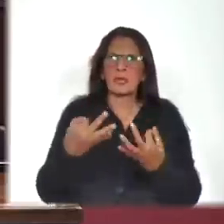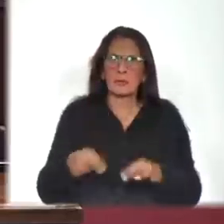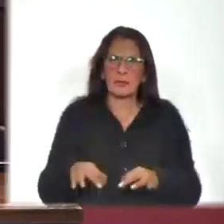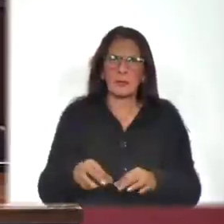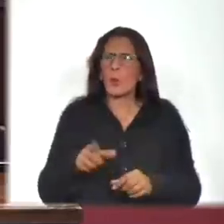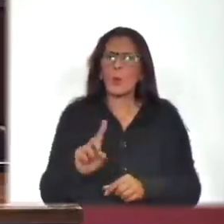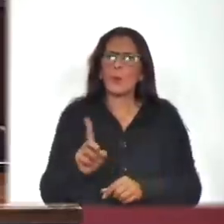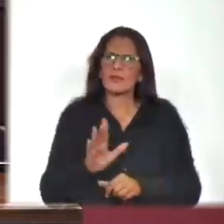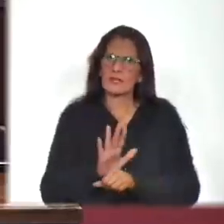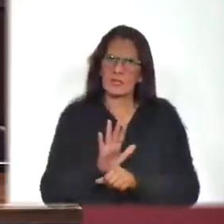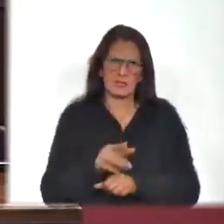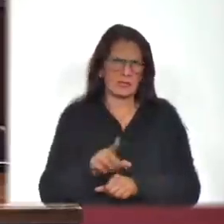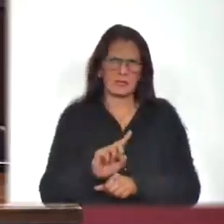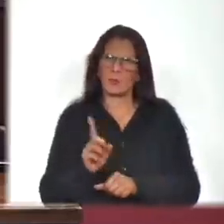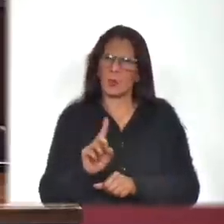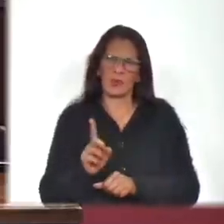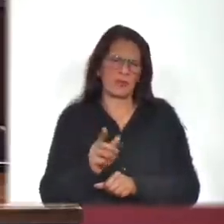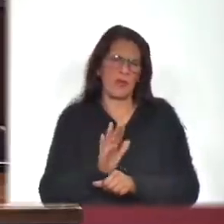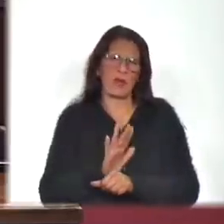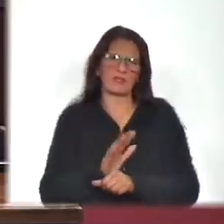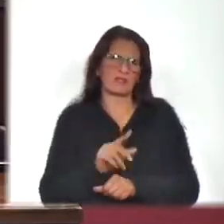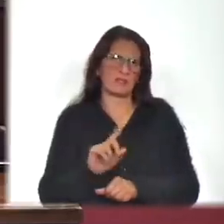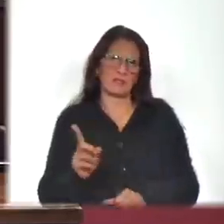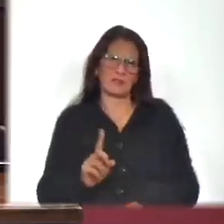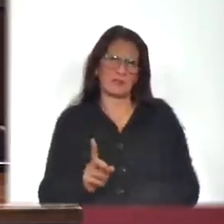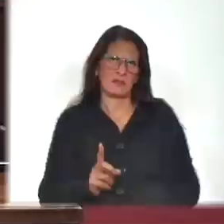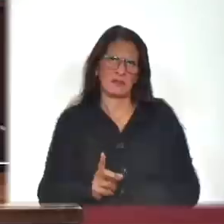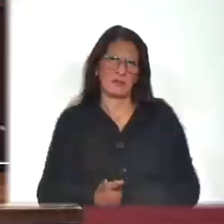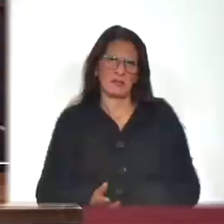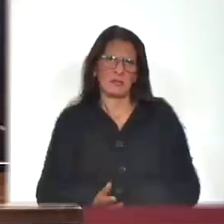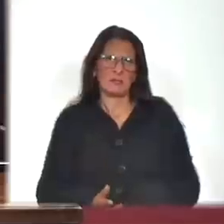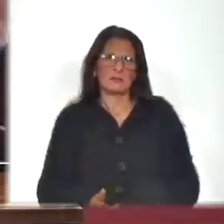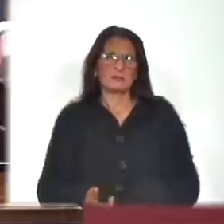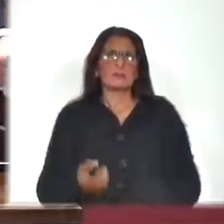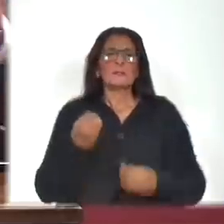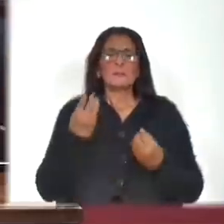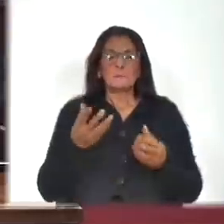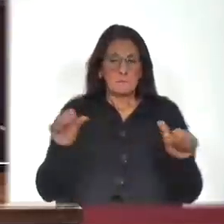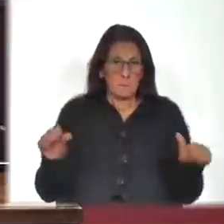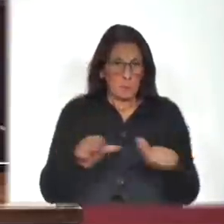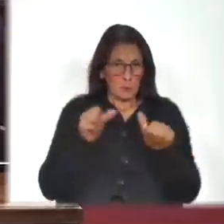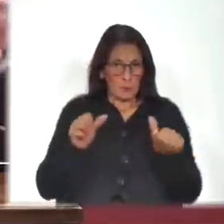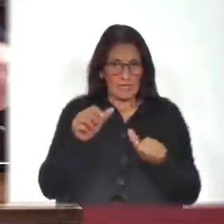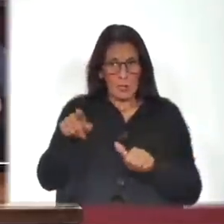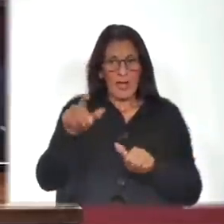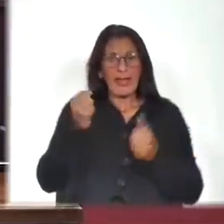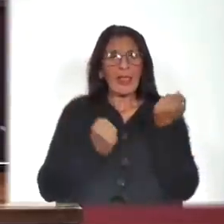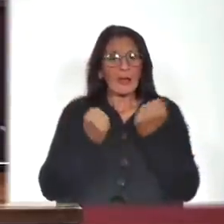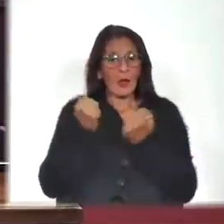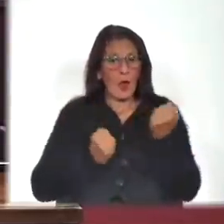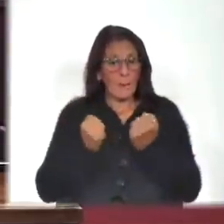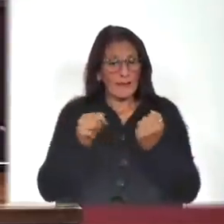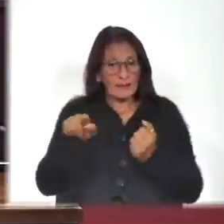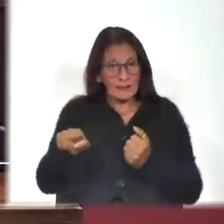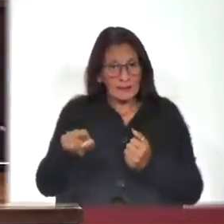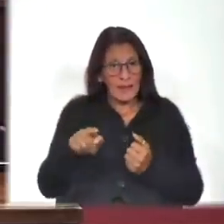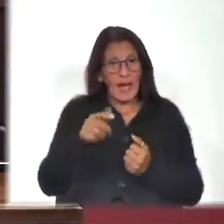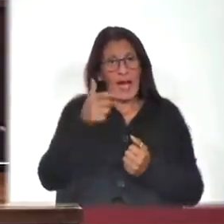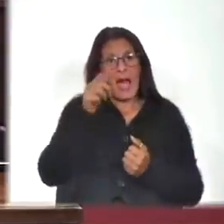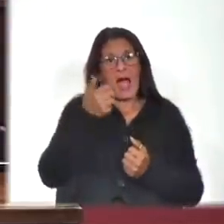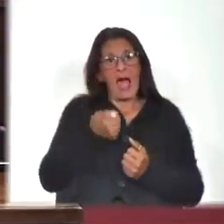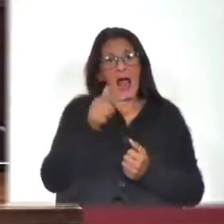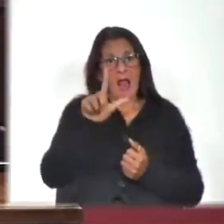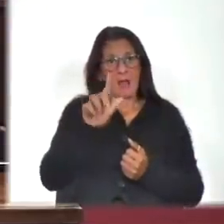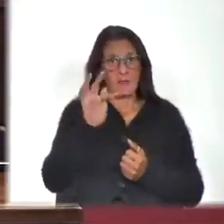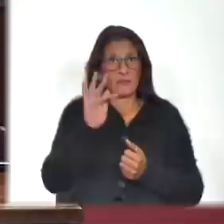así. Pues no es así. Lo que hizo el economista Alfie fue aprovechar un régimen jurídico